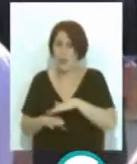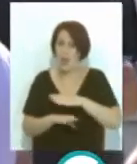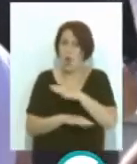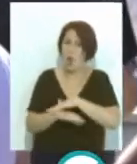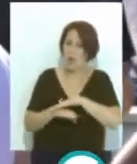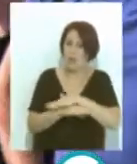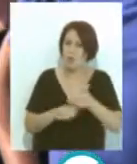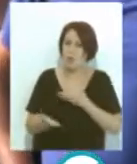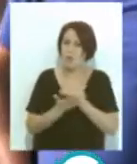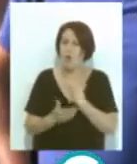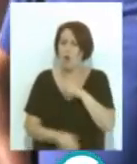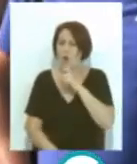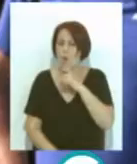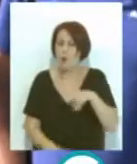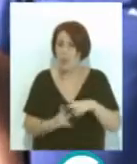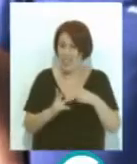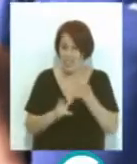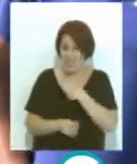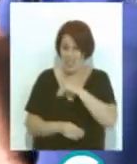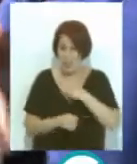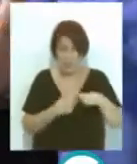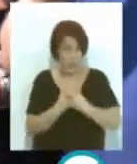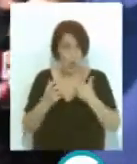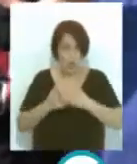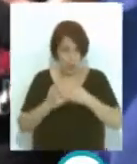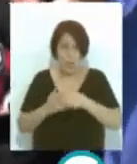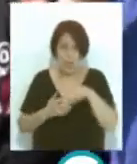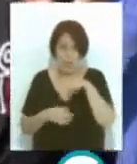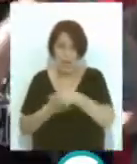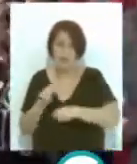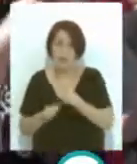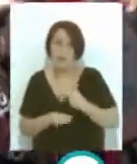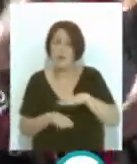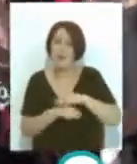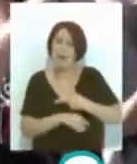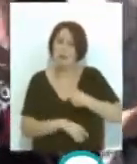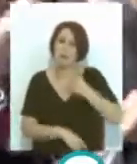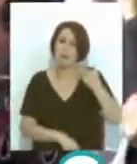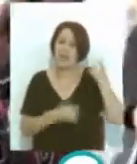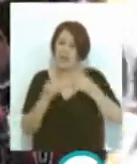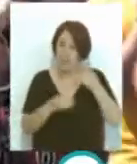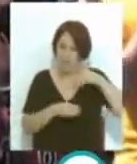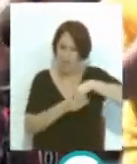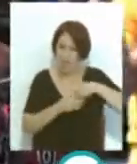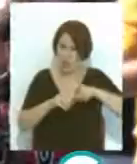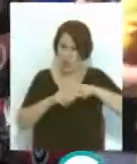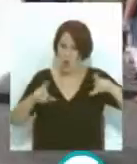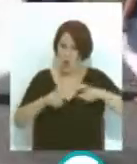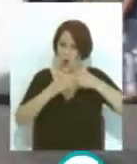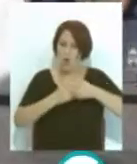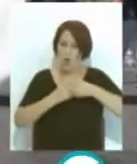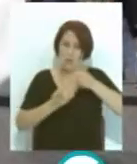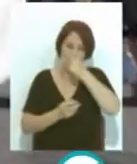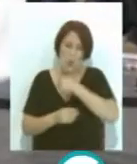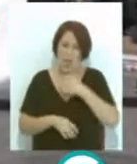a través de la SEPI, la Sociedad Estatal de Participaciones Industriales, a asegurar el mantenimiento de la actividad en la factoría de Airbus de